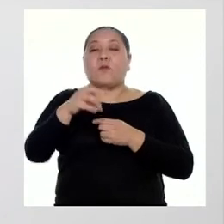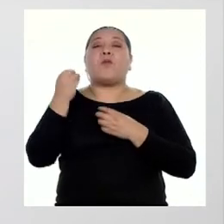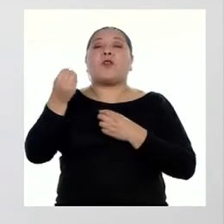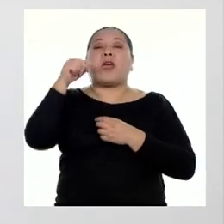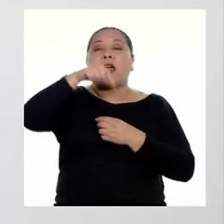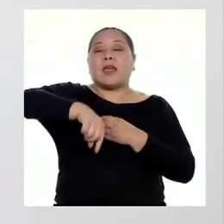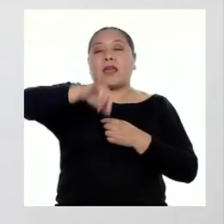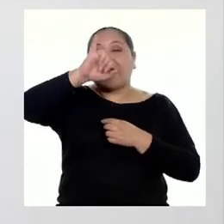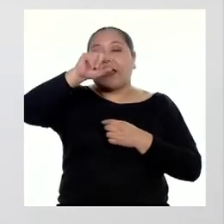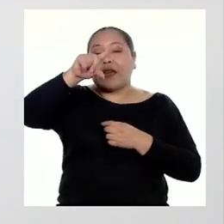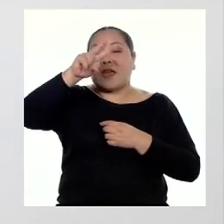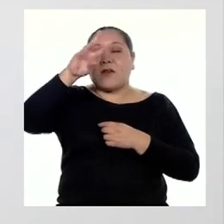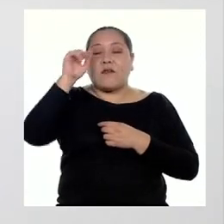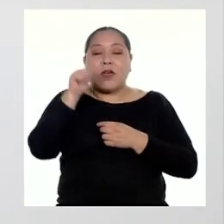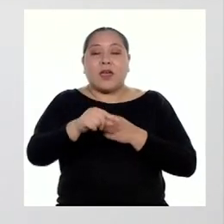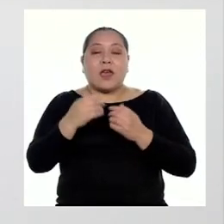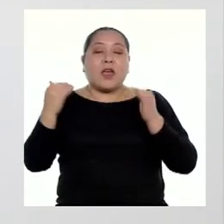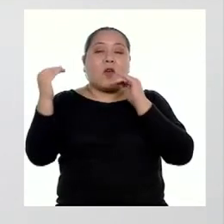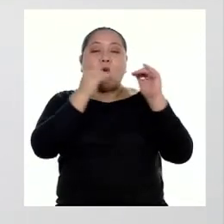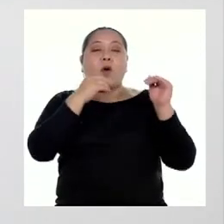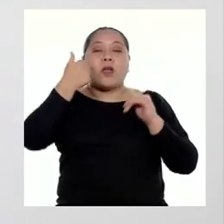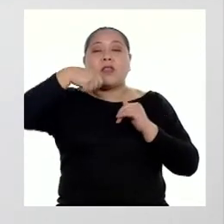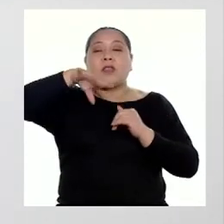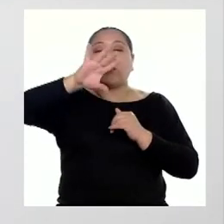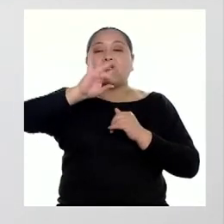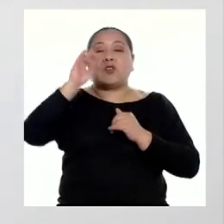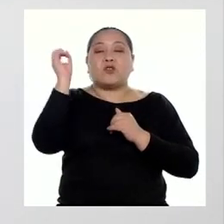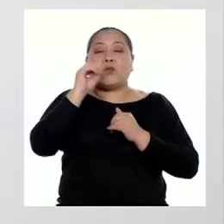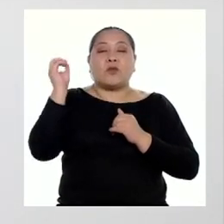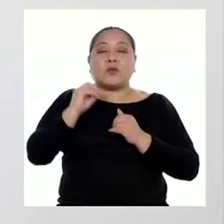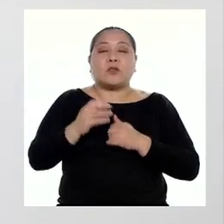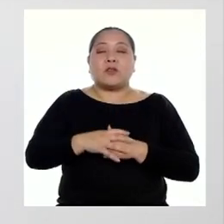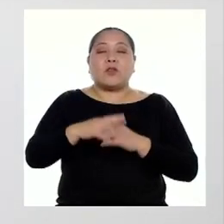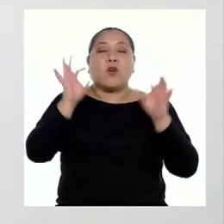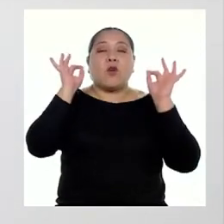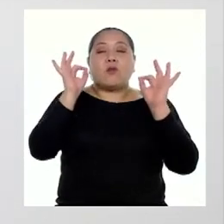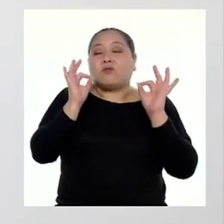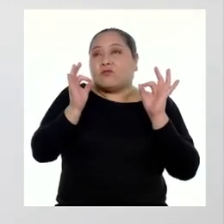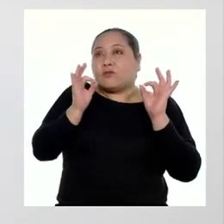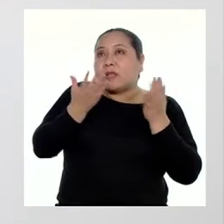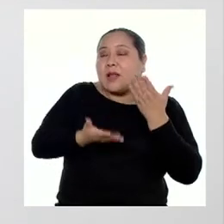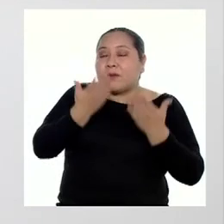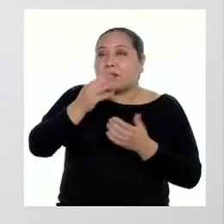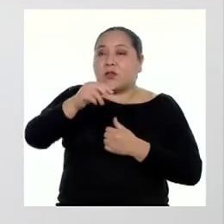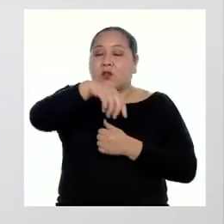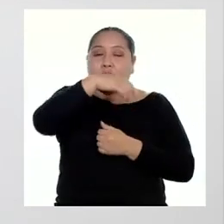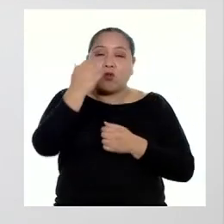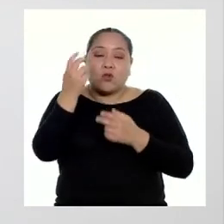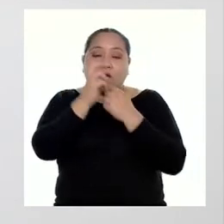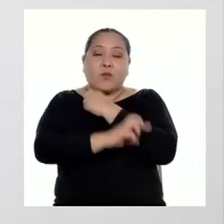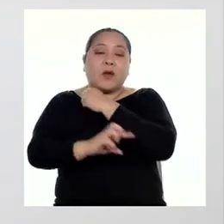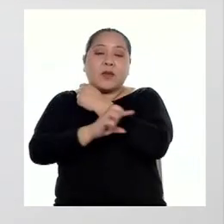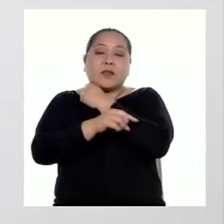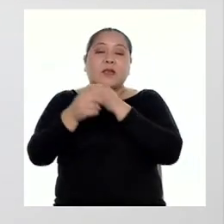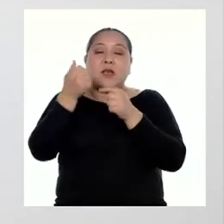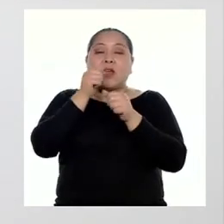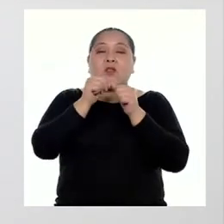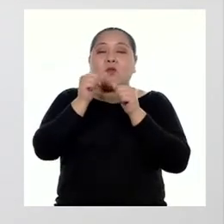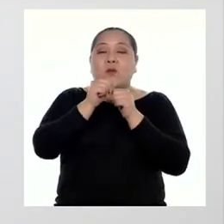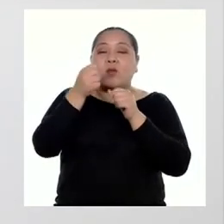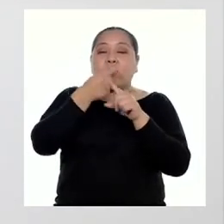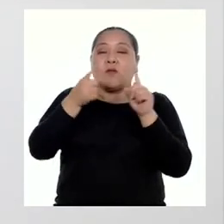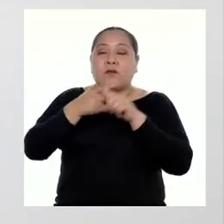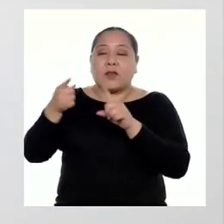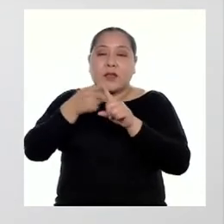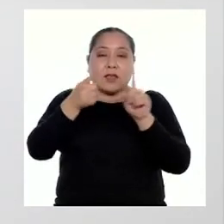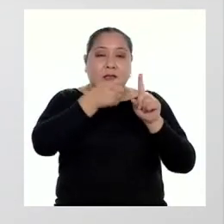IGB equivale al 18%. Es posible que en otros países el monto sea distinto. Muchas